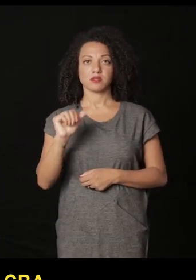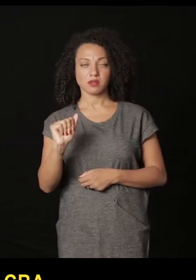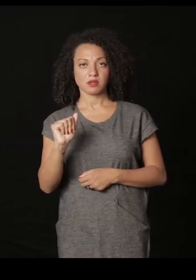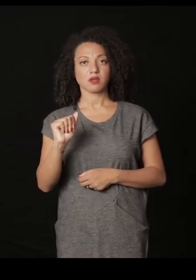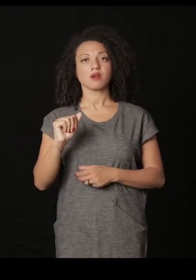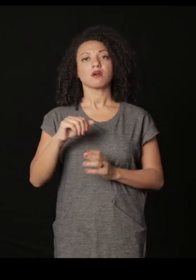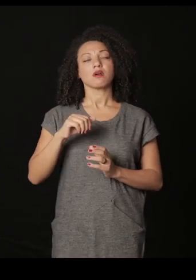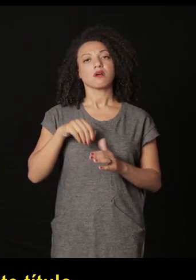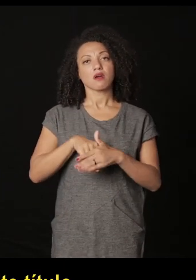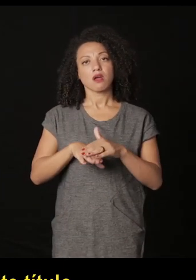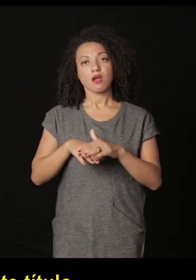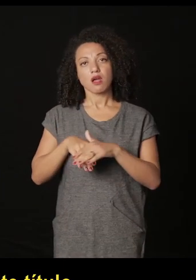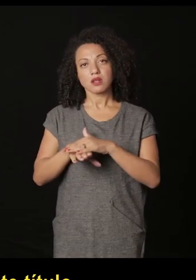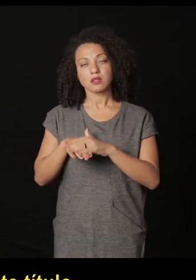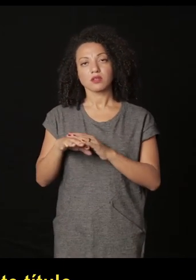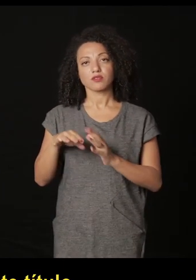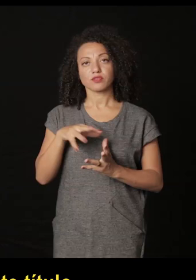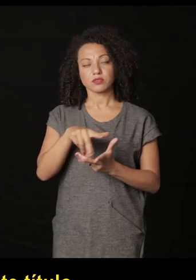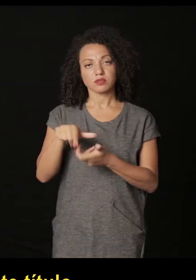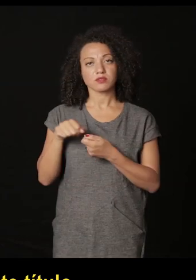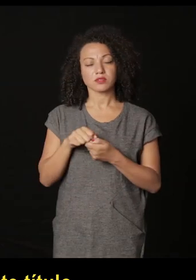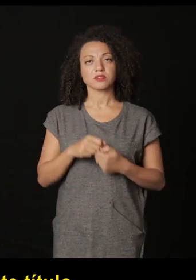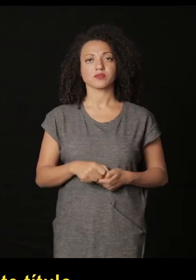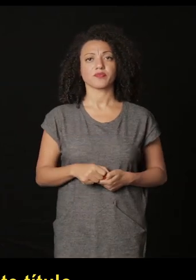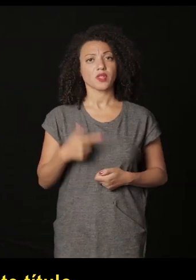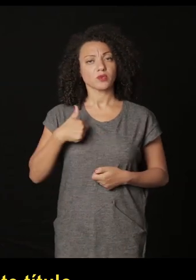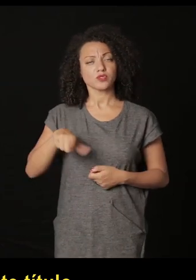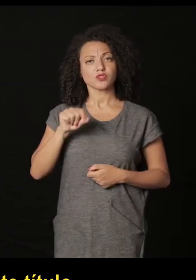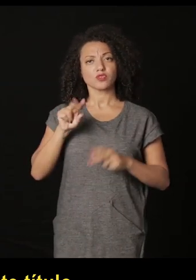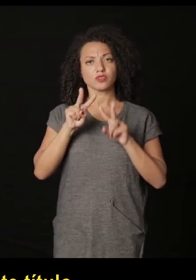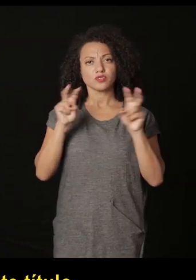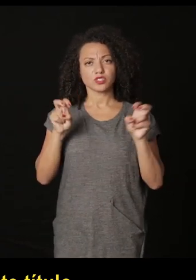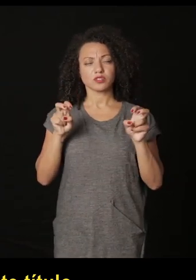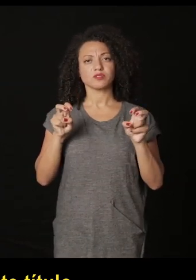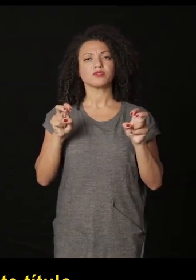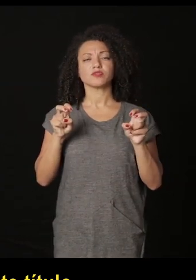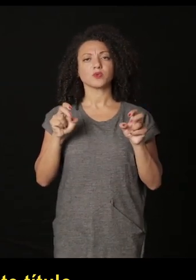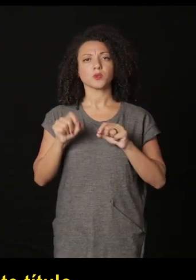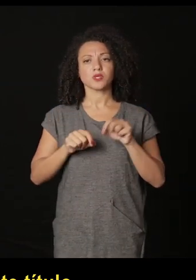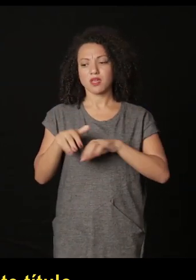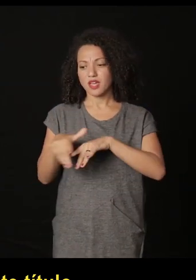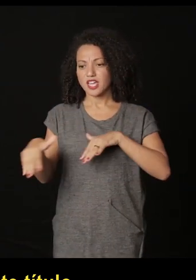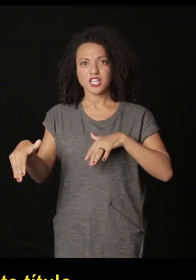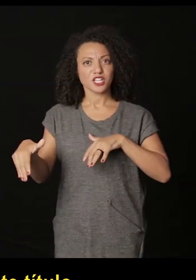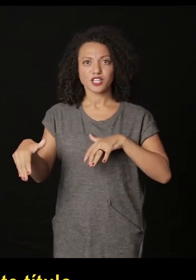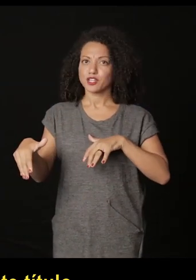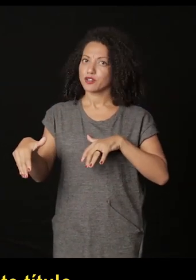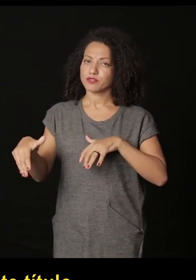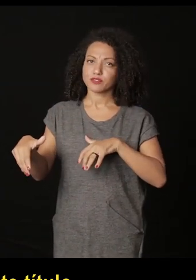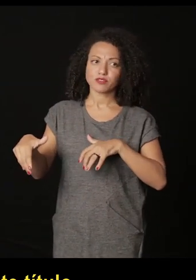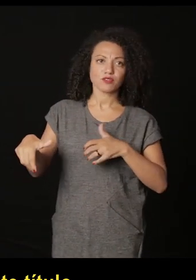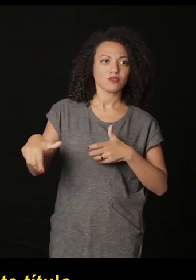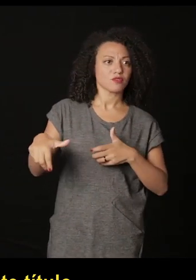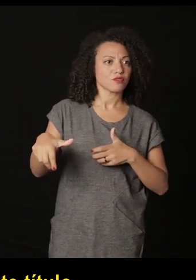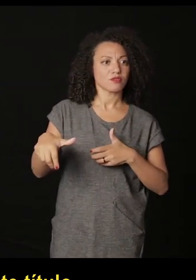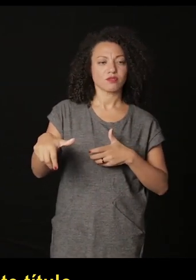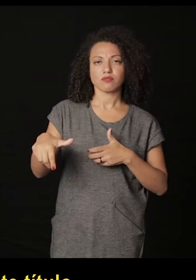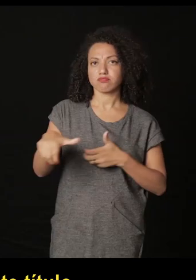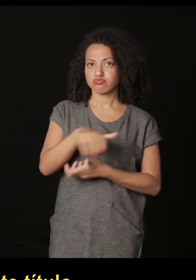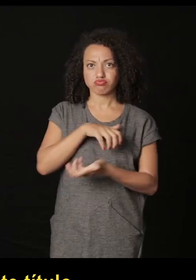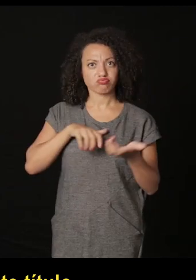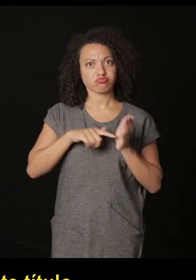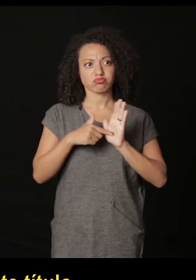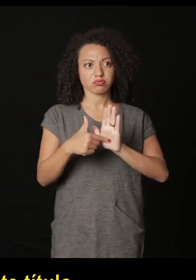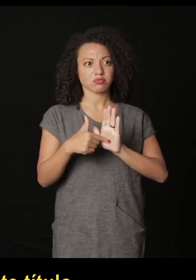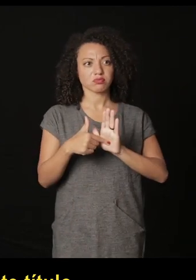la razón por qué yo decidí de